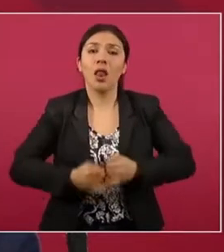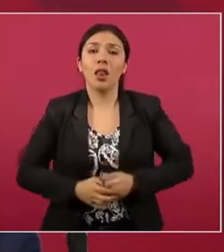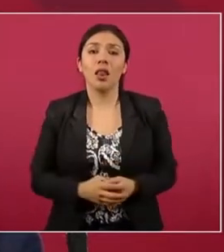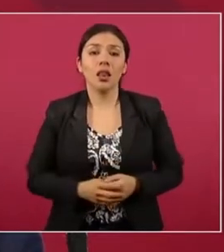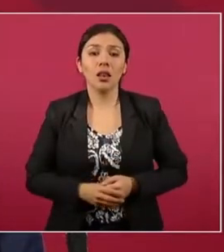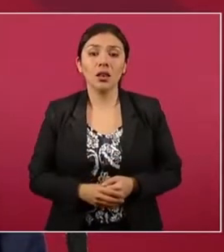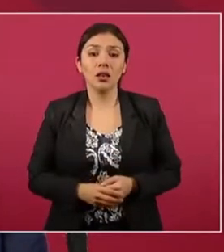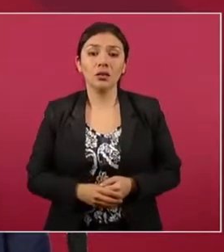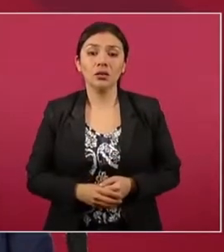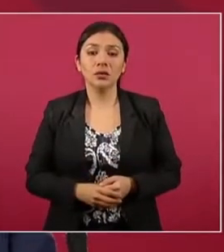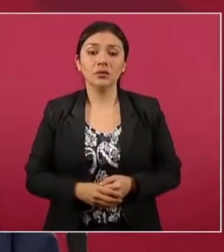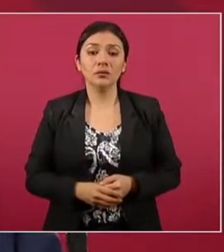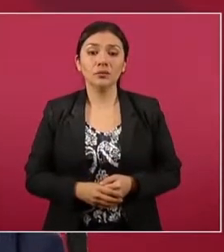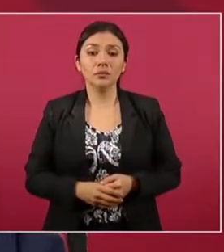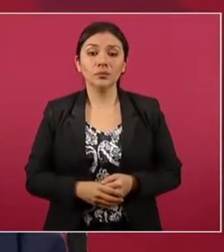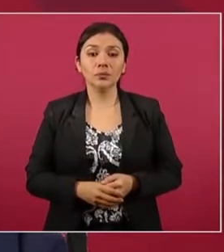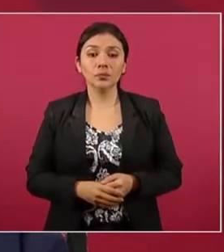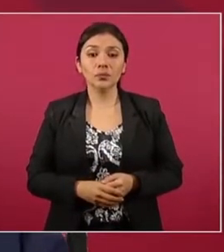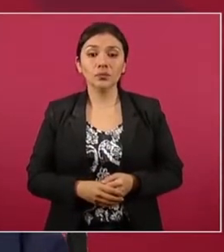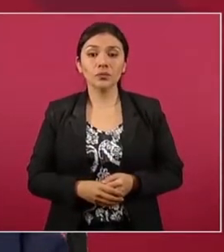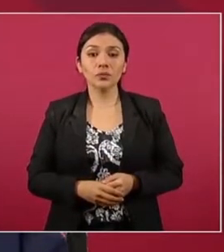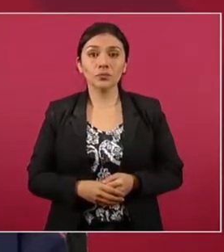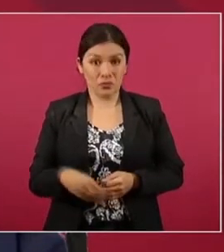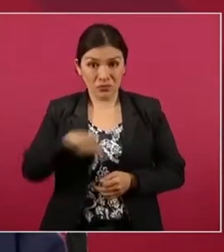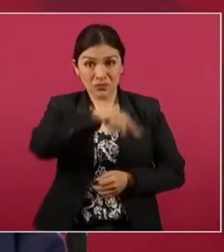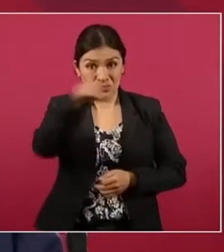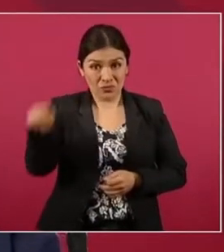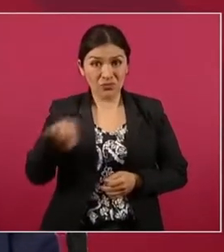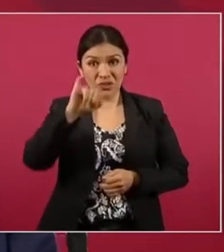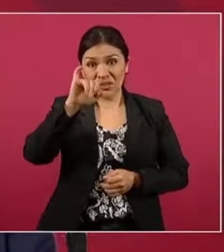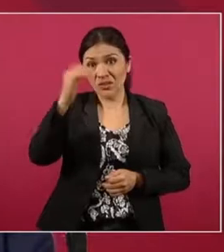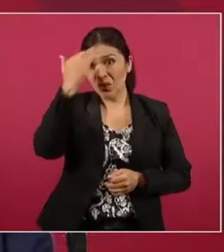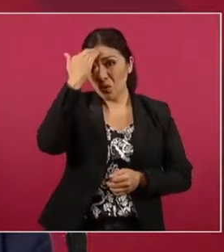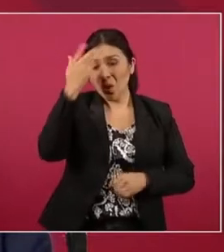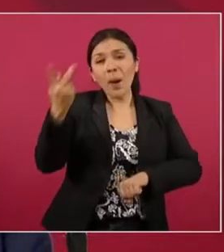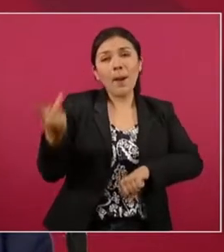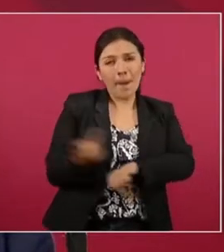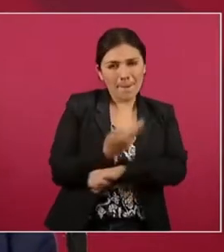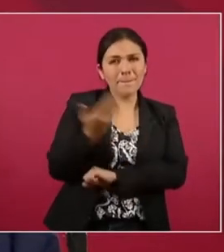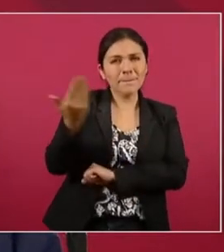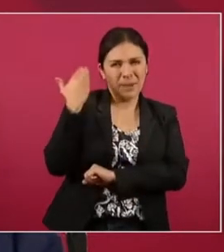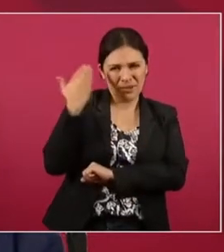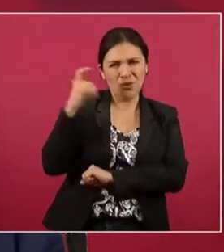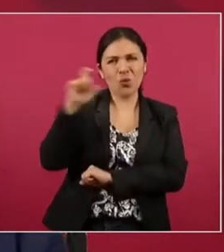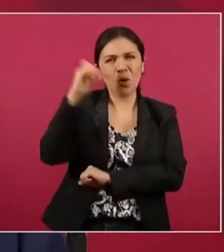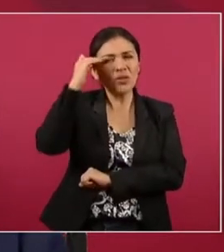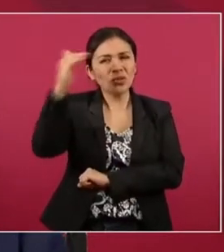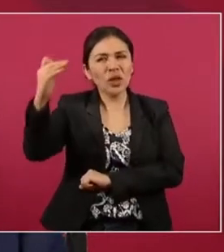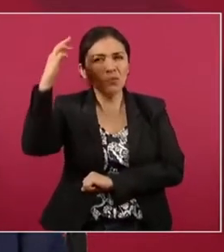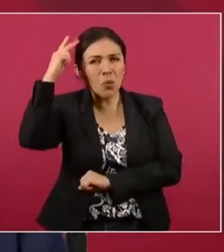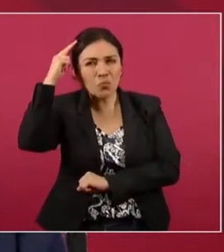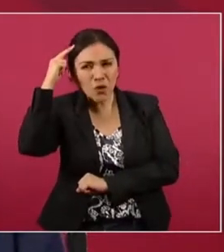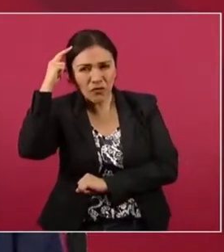Y si se conoce lo que pasó en el porfiriato,